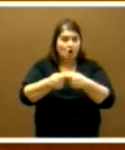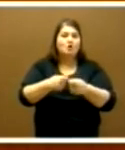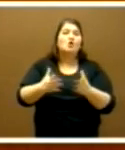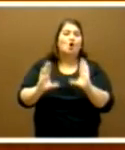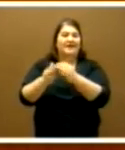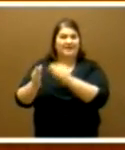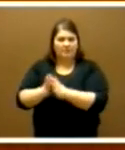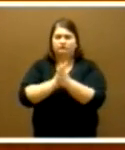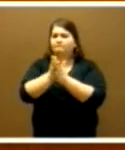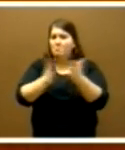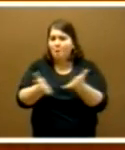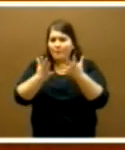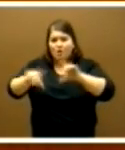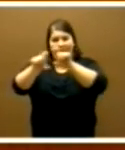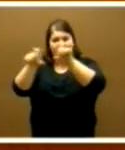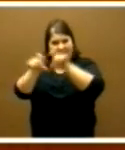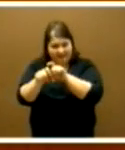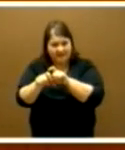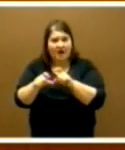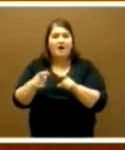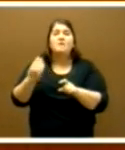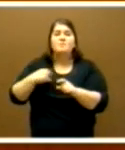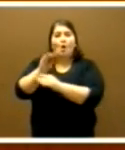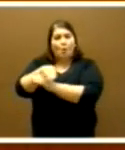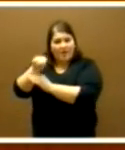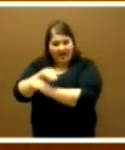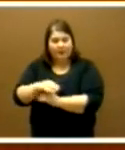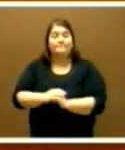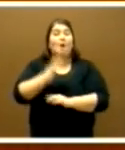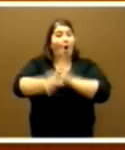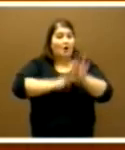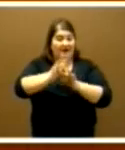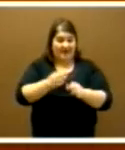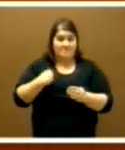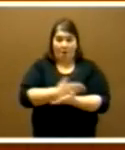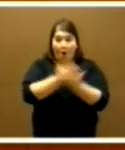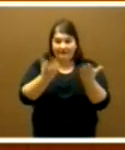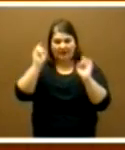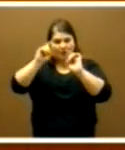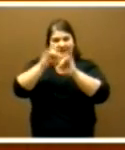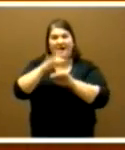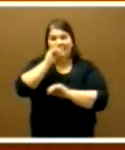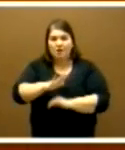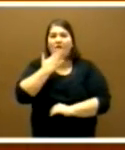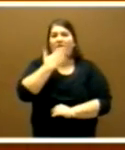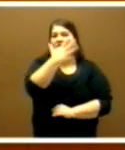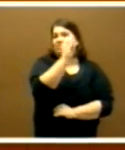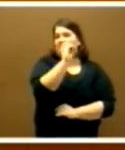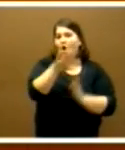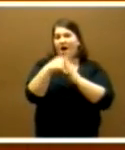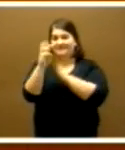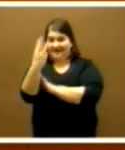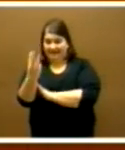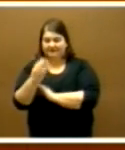promoción de empresas, de servicios de proximidad y cuidados, reordenar y extender la oferta educativa para niños de 0 a 3 años,